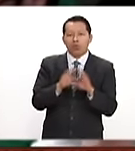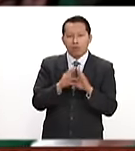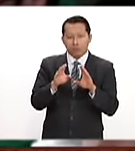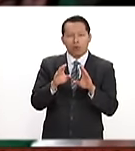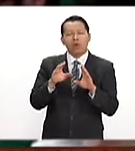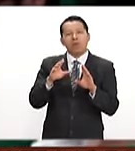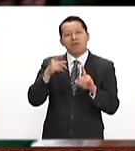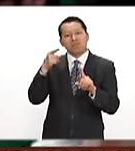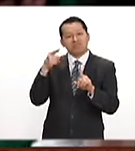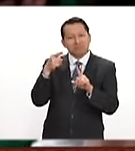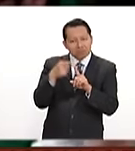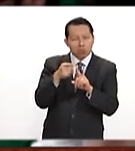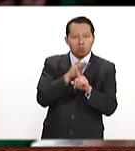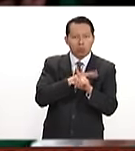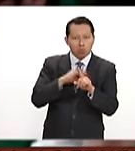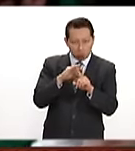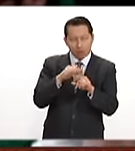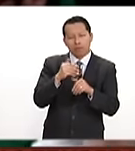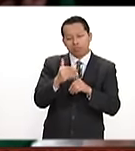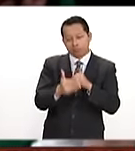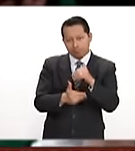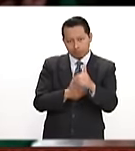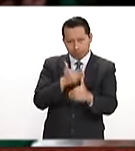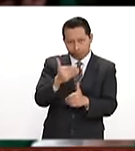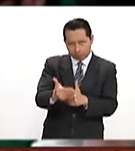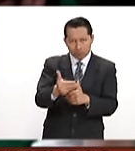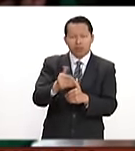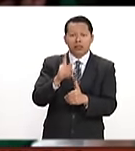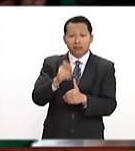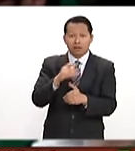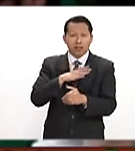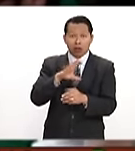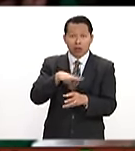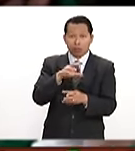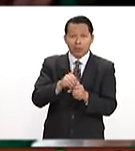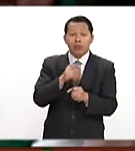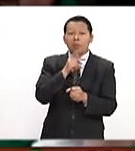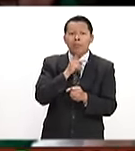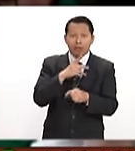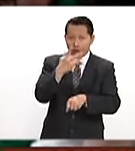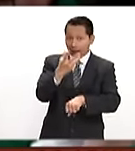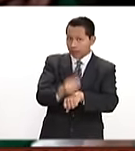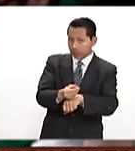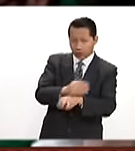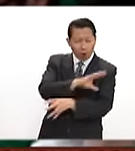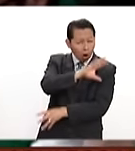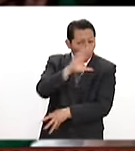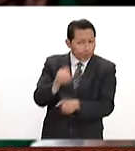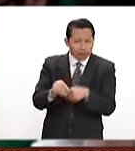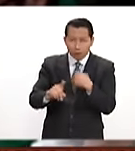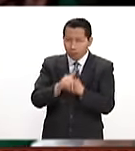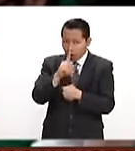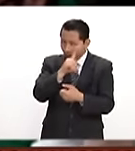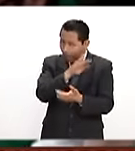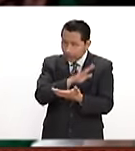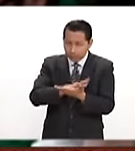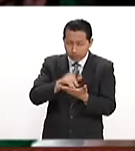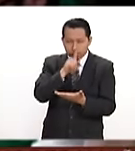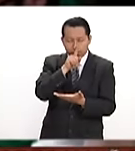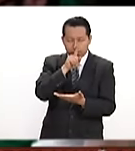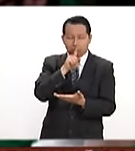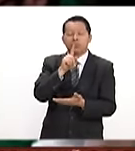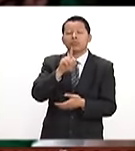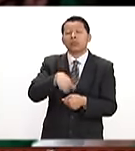inflexión. No quiere decir que hemos resuelto los problemas de Pemex, pero por primera vez desde el 2012